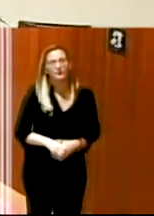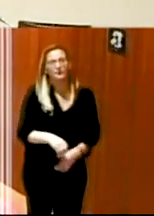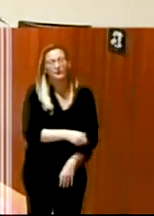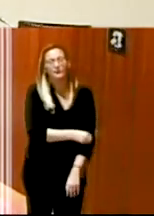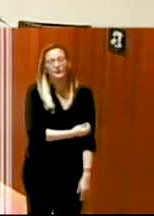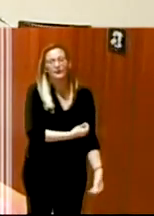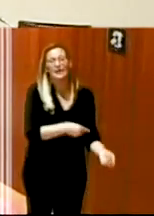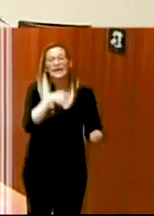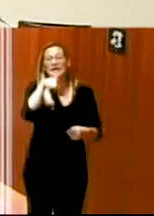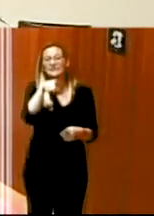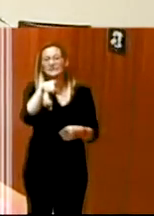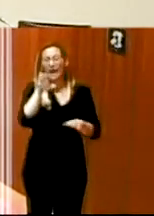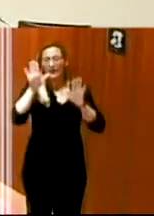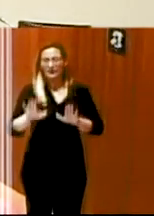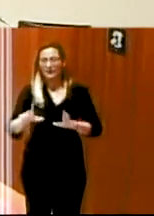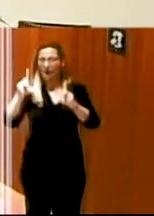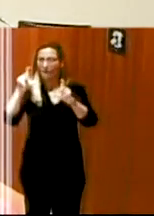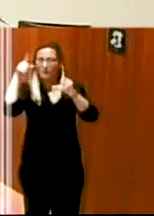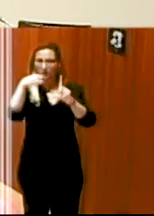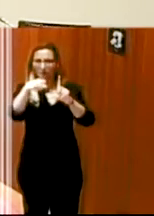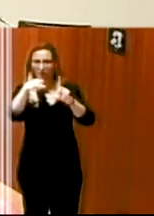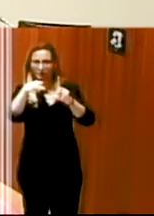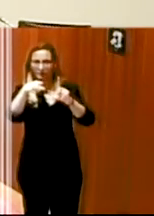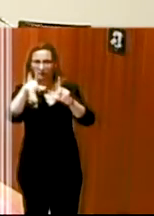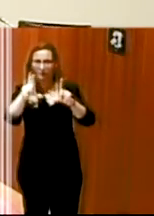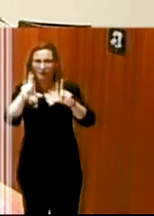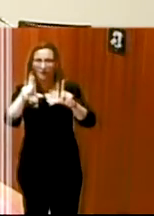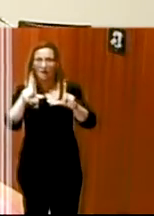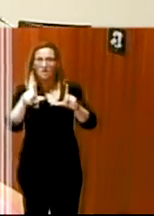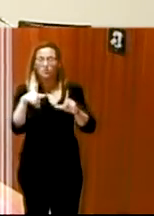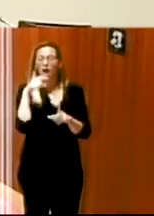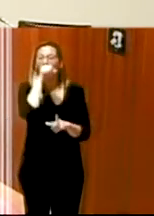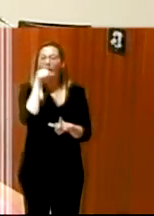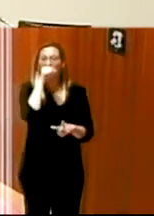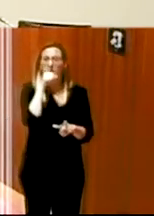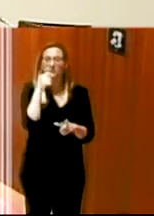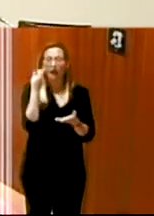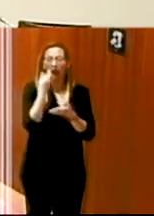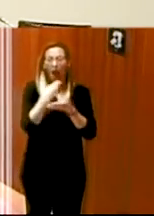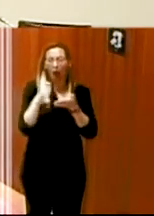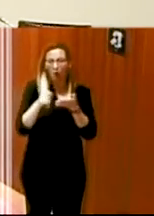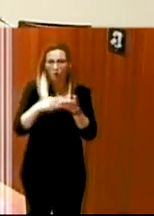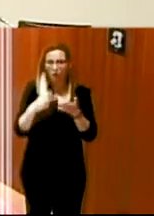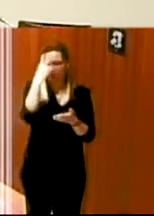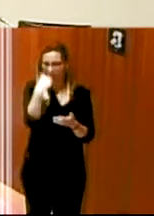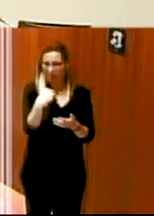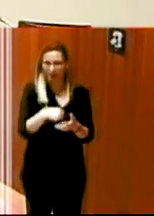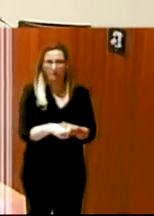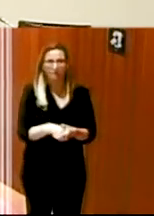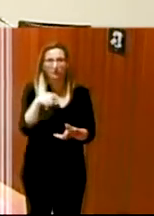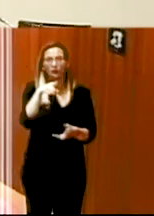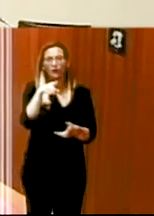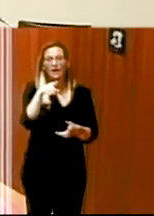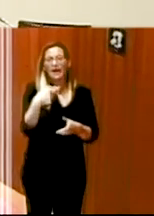en esta foto si quiero pararme porque ella es una cantautora ciega el año pasado estuvimos en el día de la once en Euskadi